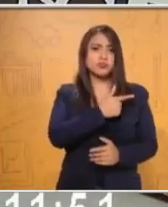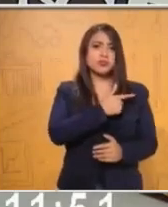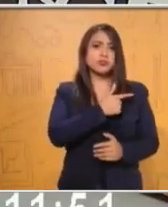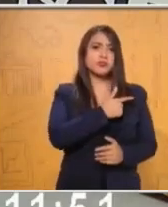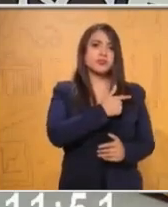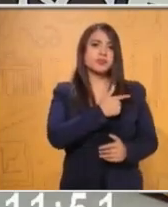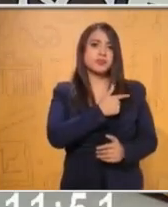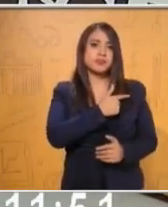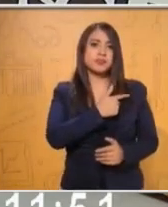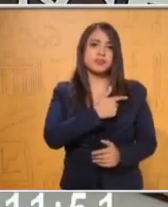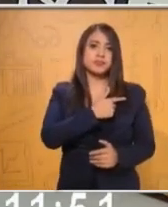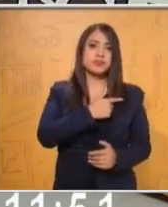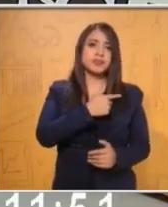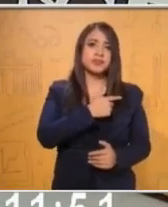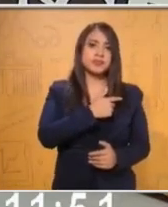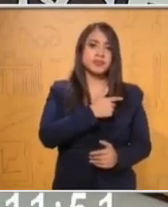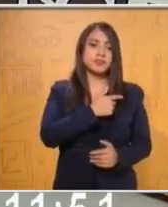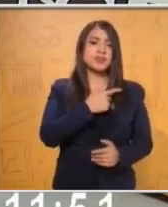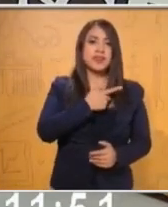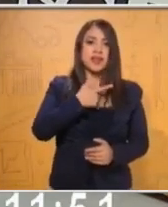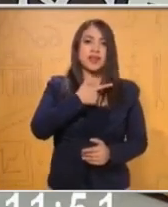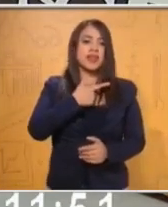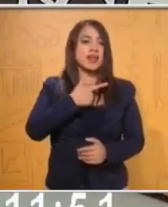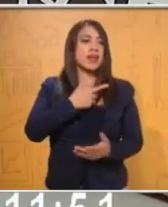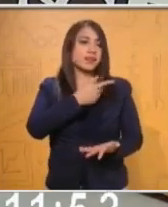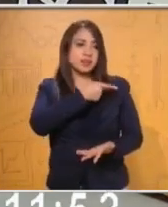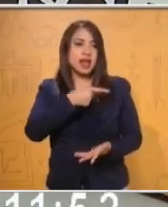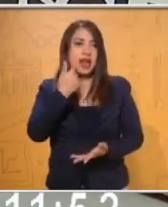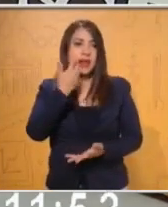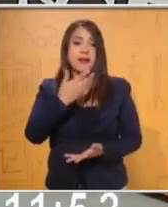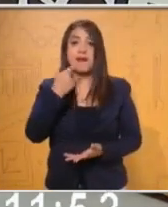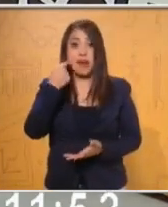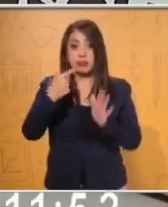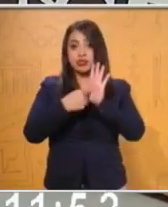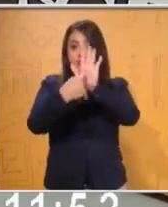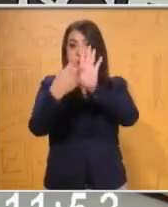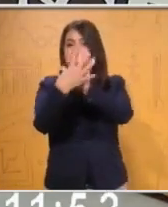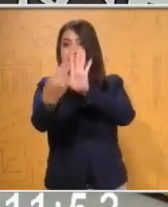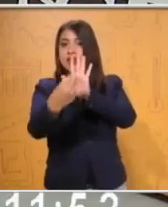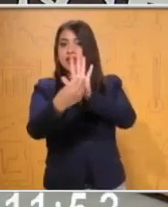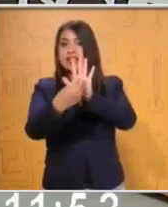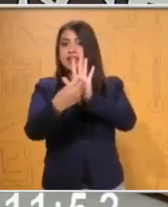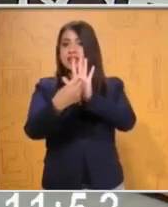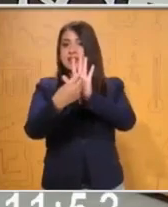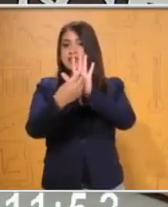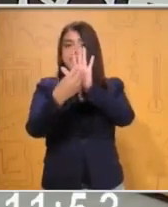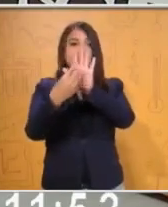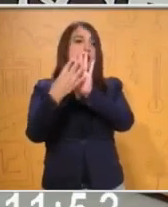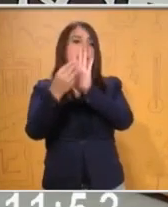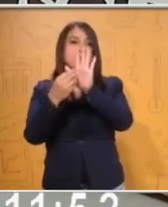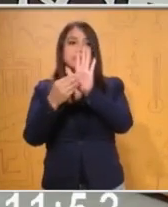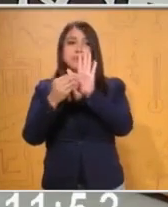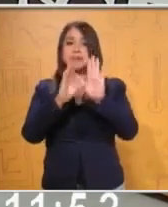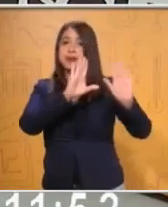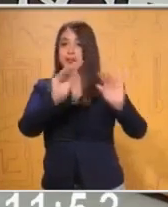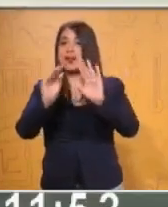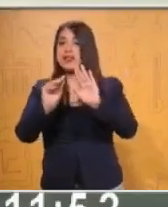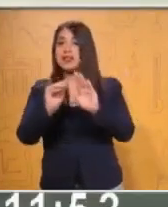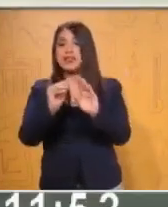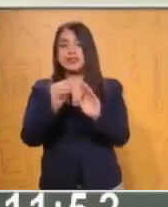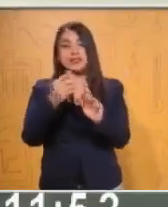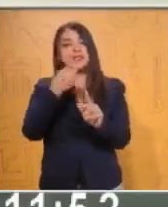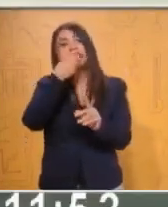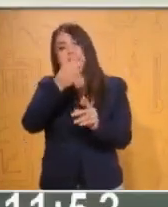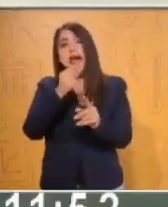Vamos a subirlo un poquito. Ahí está. Venga. Vamos a iniciar con una marchita. Fíjense bien. Les vamos a ir enseñando unos pasitos porque tenemos